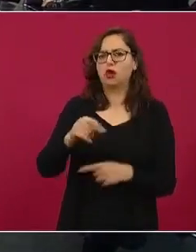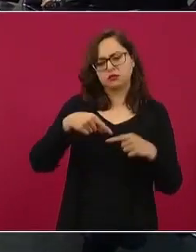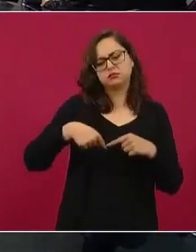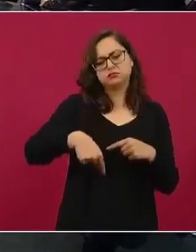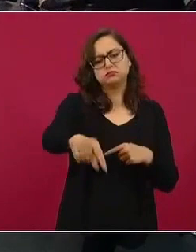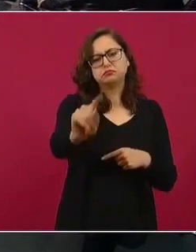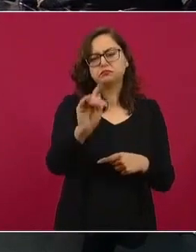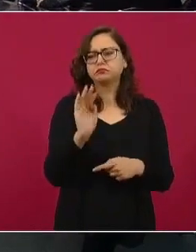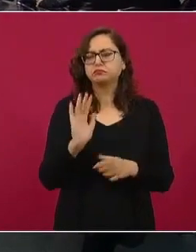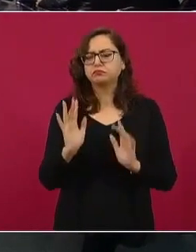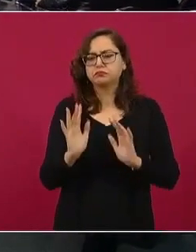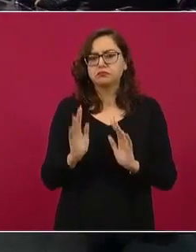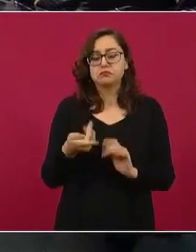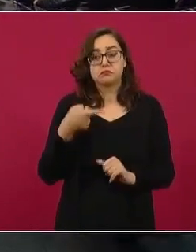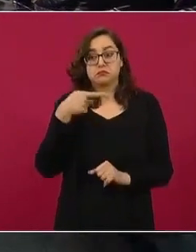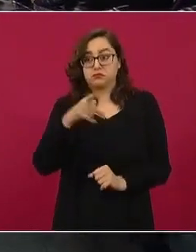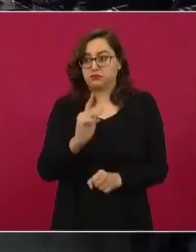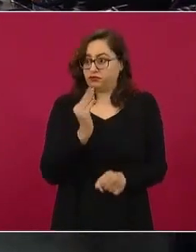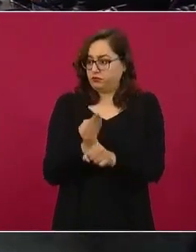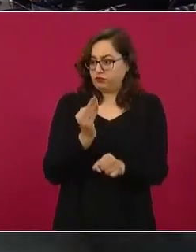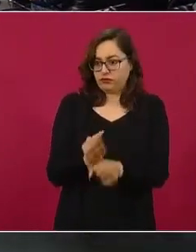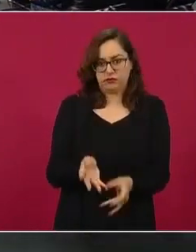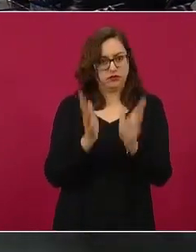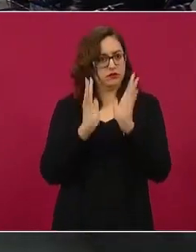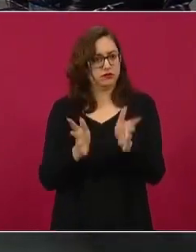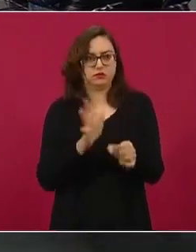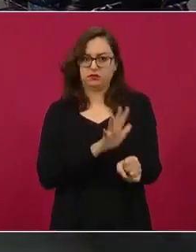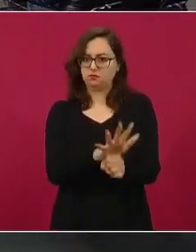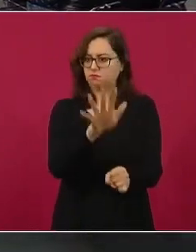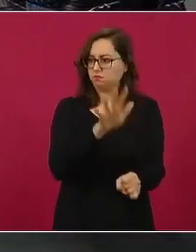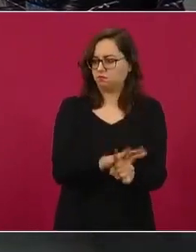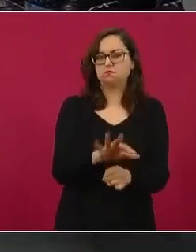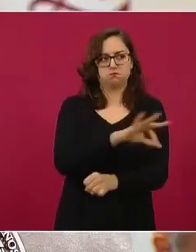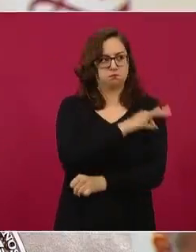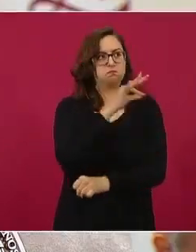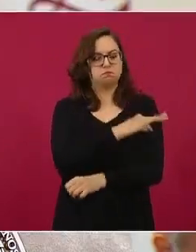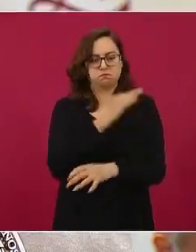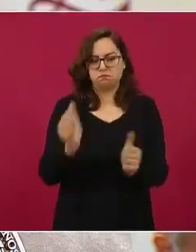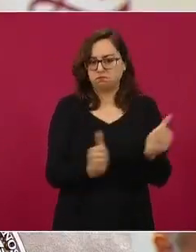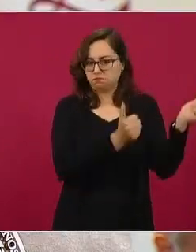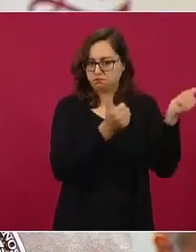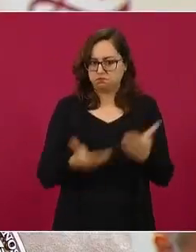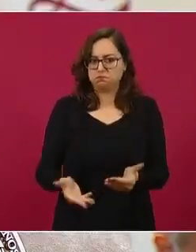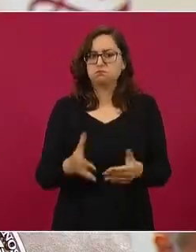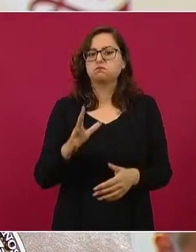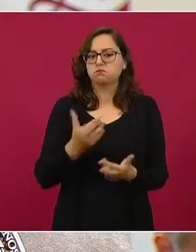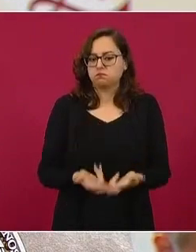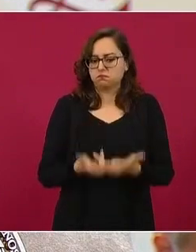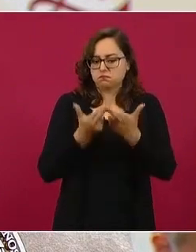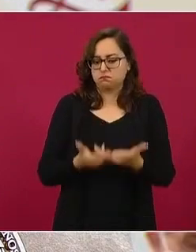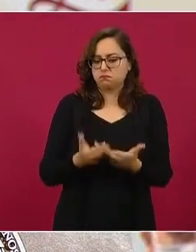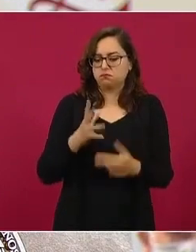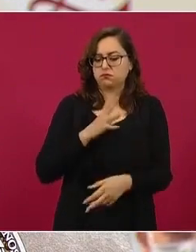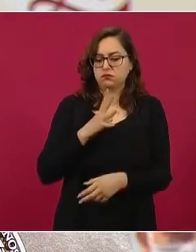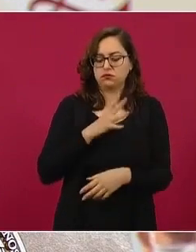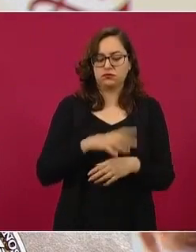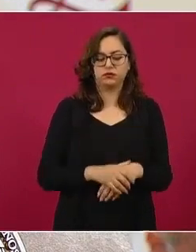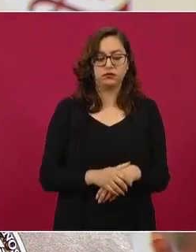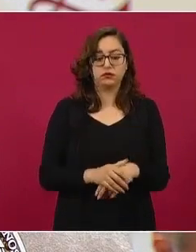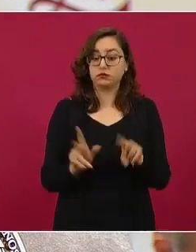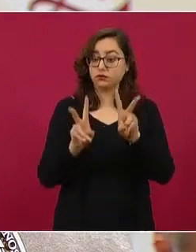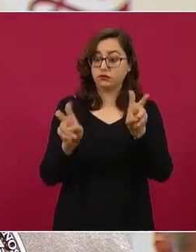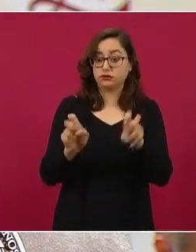tendríamos los números que requiere la Secretaría. Respecto a los medicamentos, no, no está en nuestra